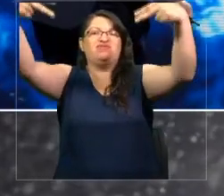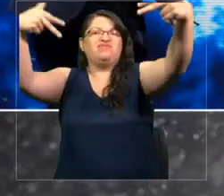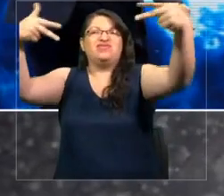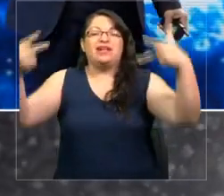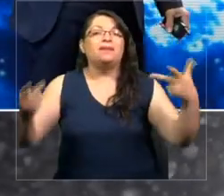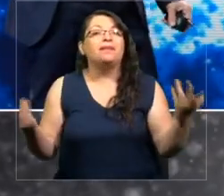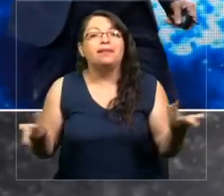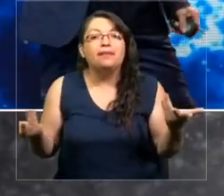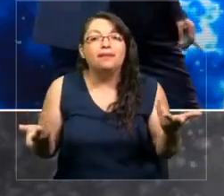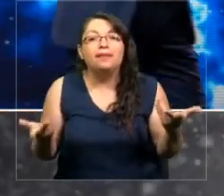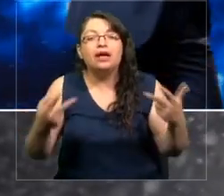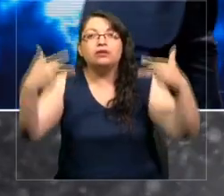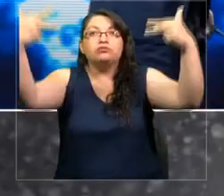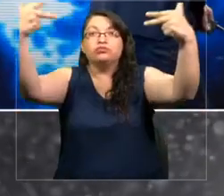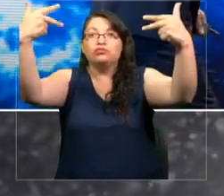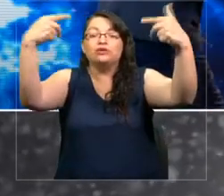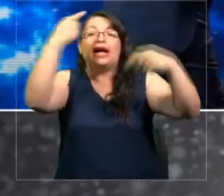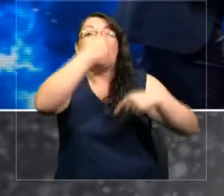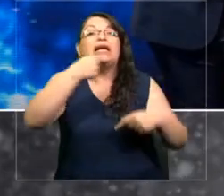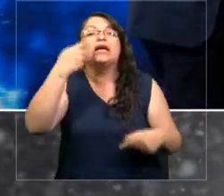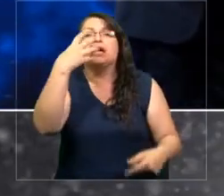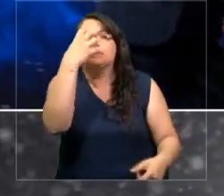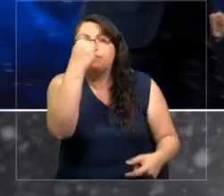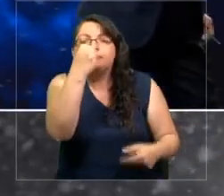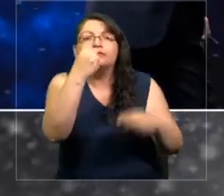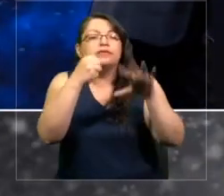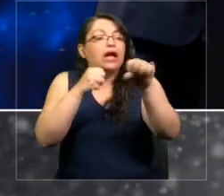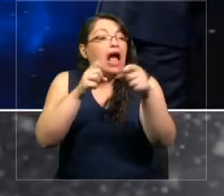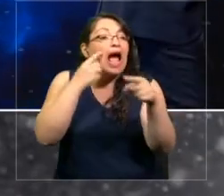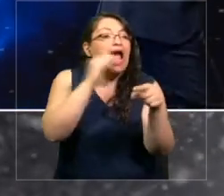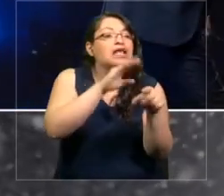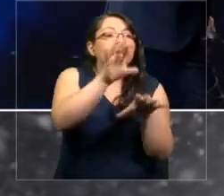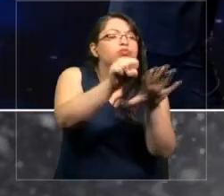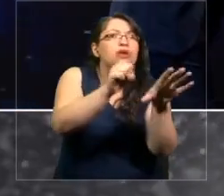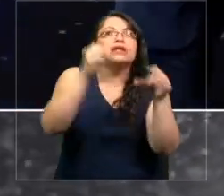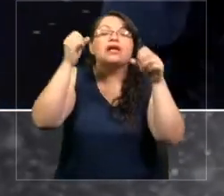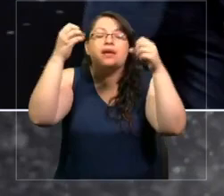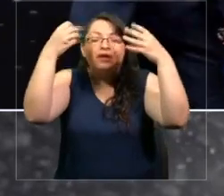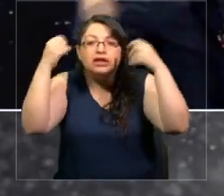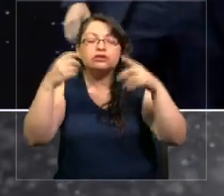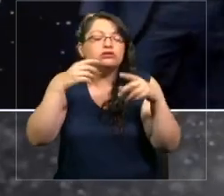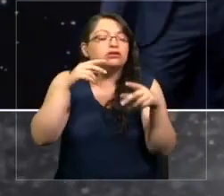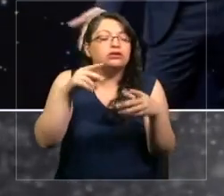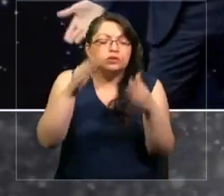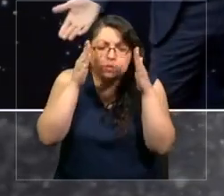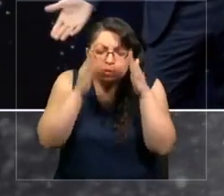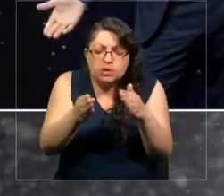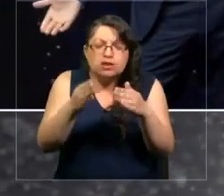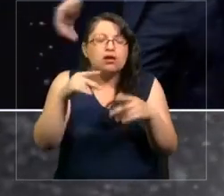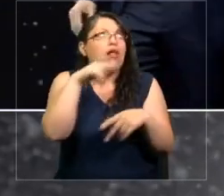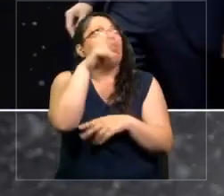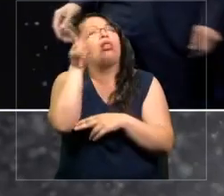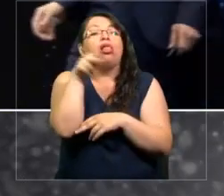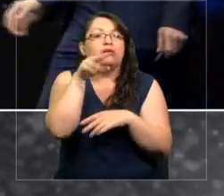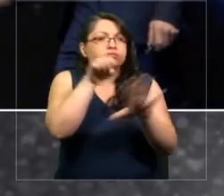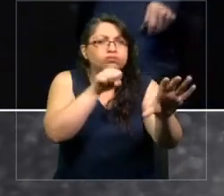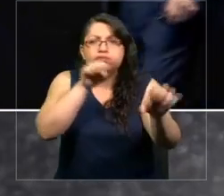de reconocimiento facial identifique si el niño está estudiando, está aprendiendo, está concentrado, está distraído. Pero, ¿se imaginan?